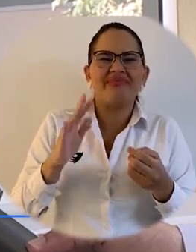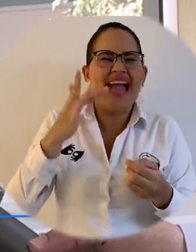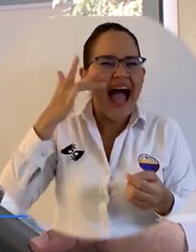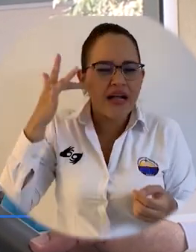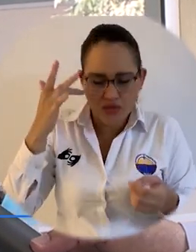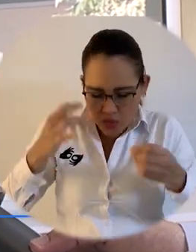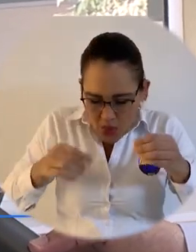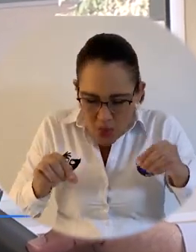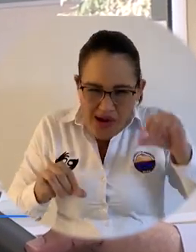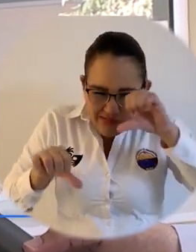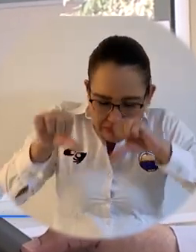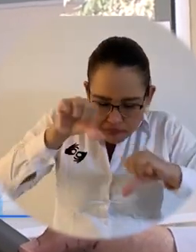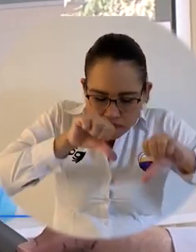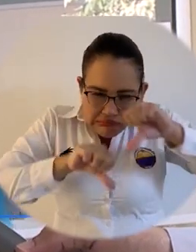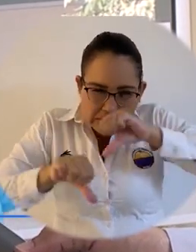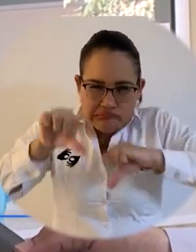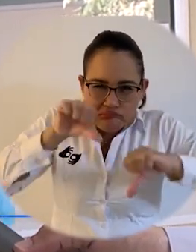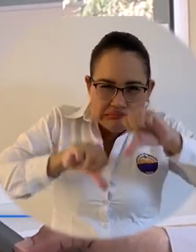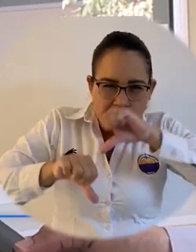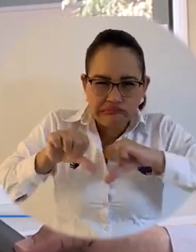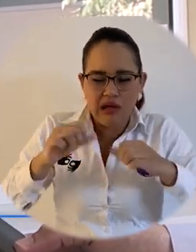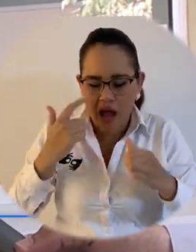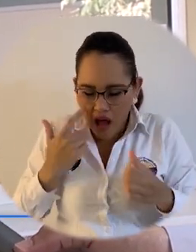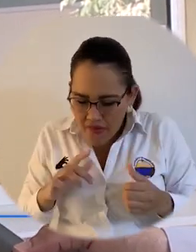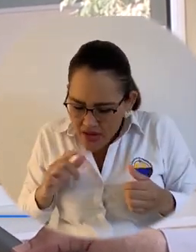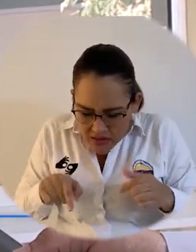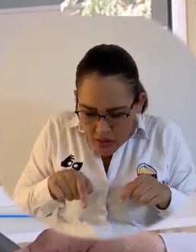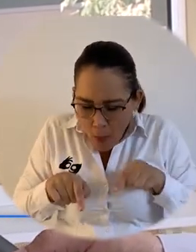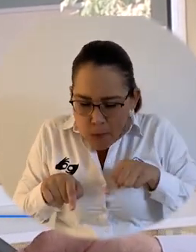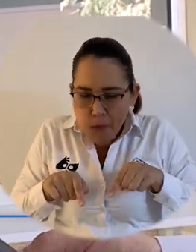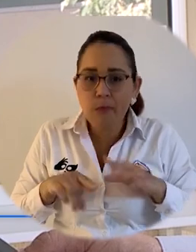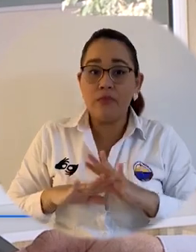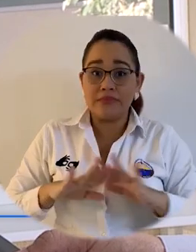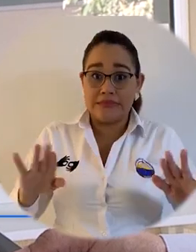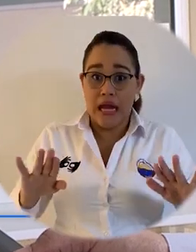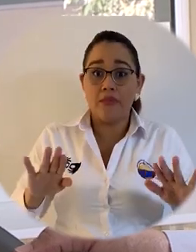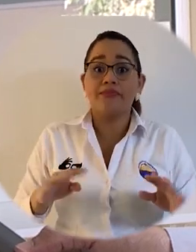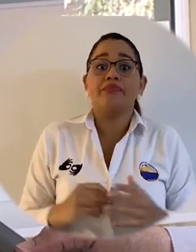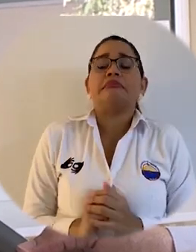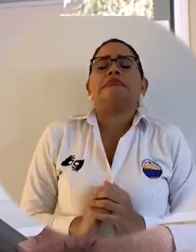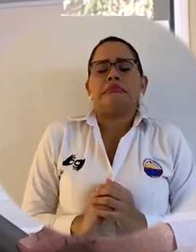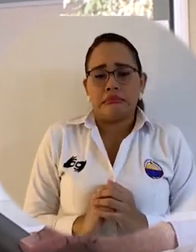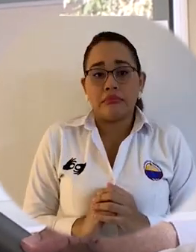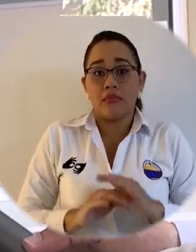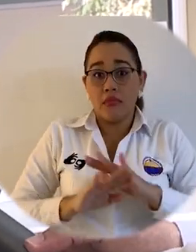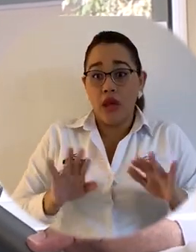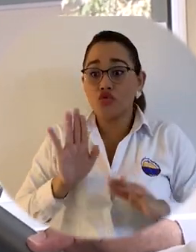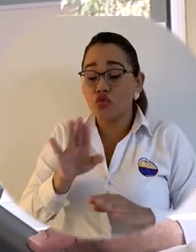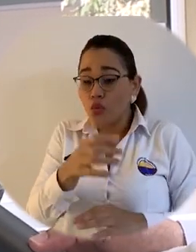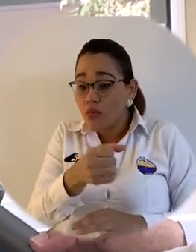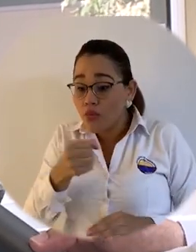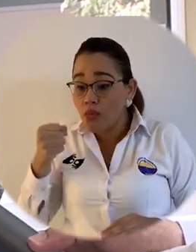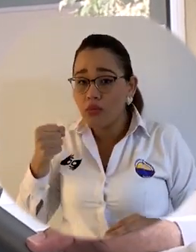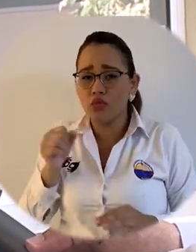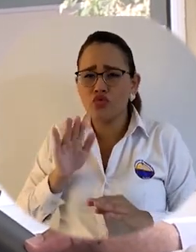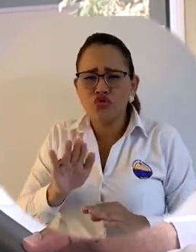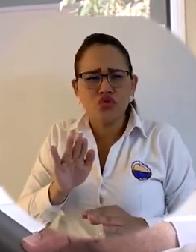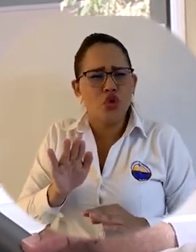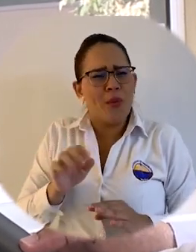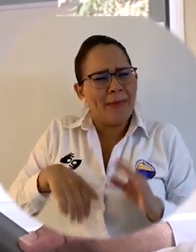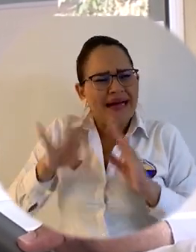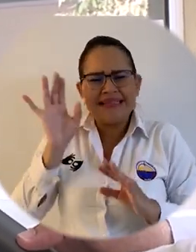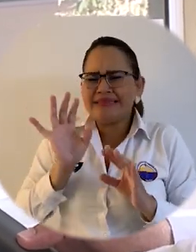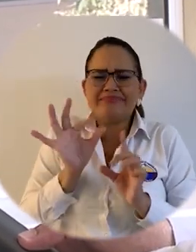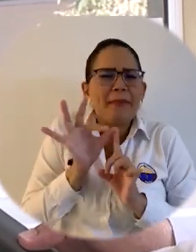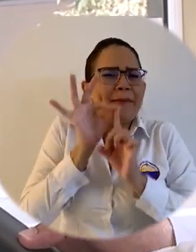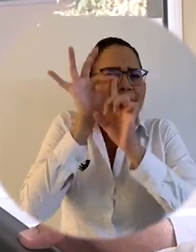nucleicos, que la realizamos en otra área totalmente diferente a la de ese embalaje, y dentro de una cabina de bioseguridad,